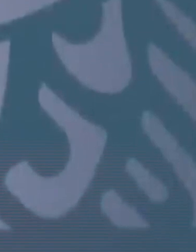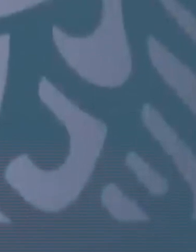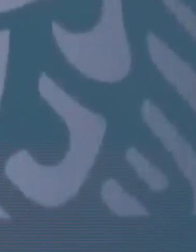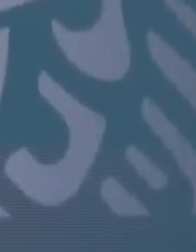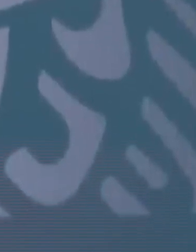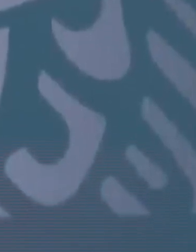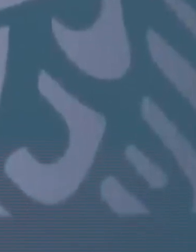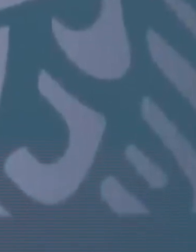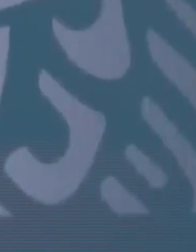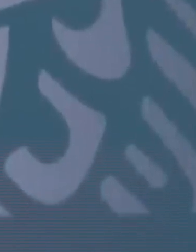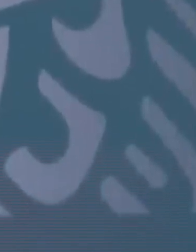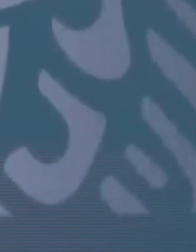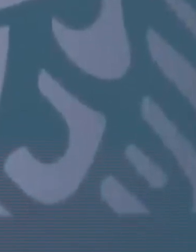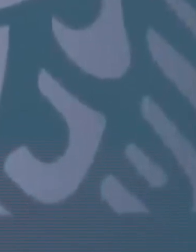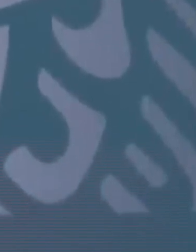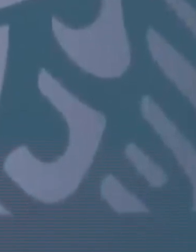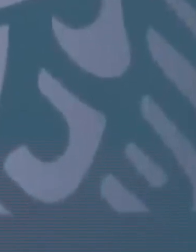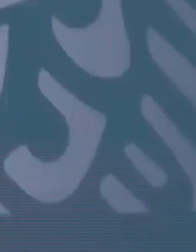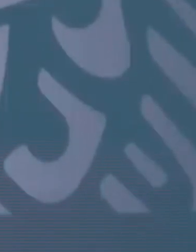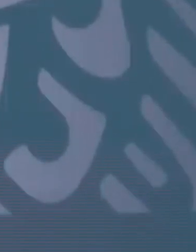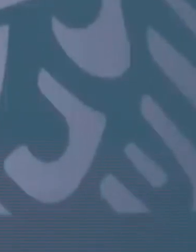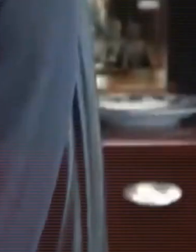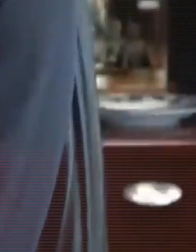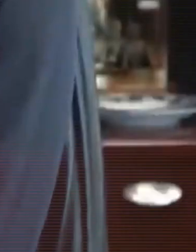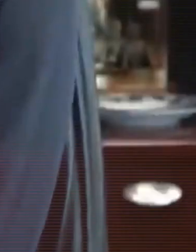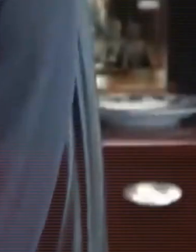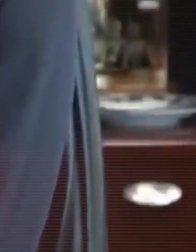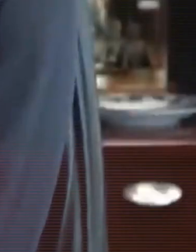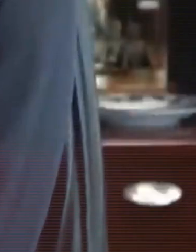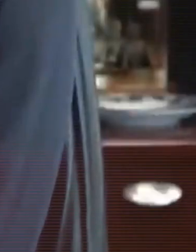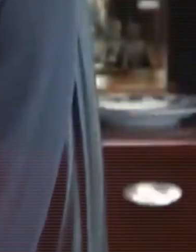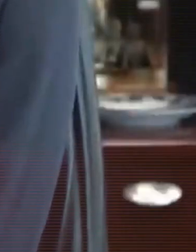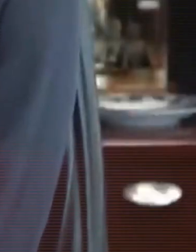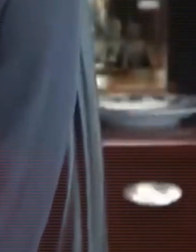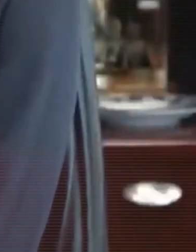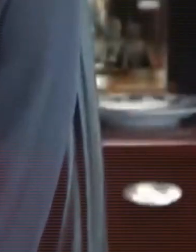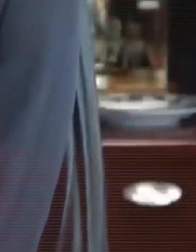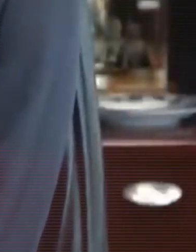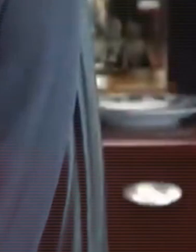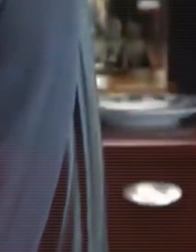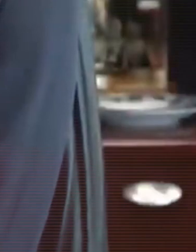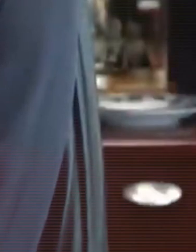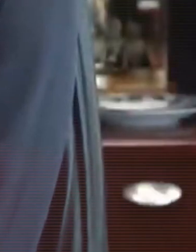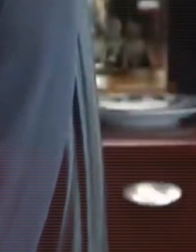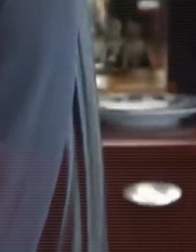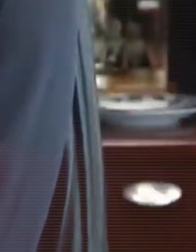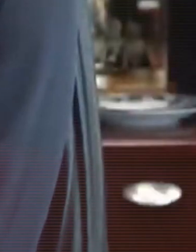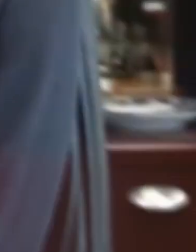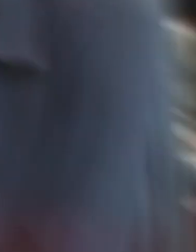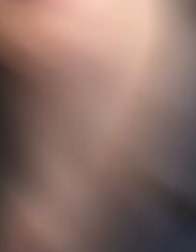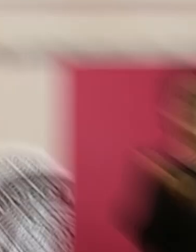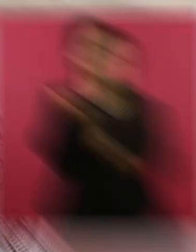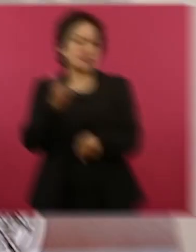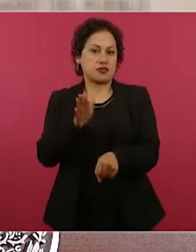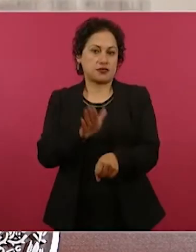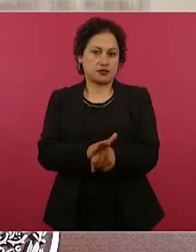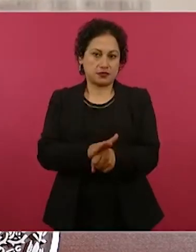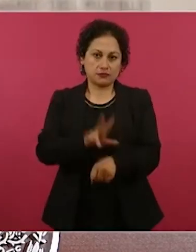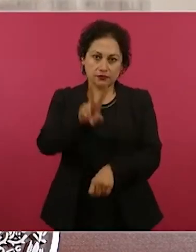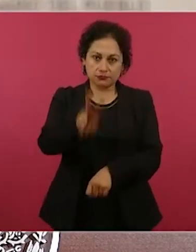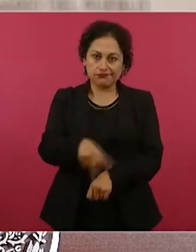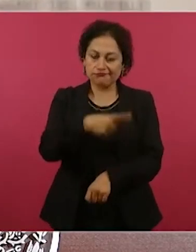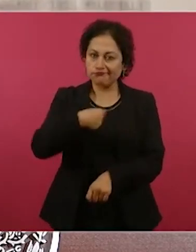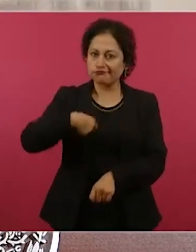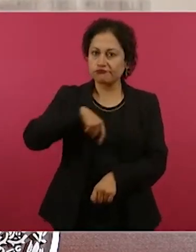secretaria de Gobernación, Luisa María Alcalde, consideró que la resolución del juez atenta contra los valores democráticos. A que se